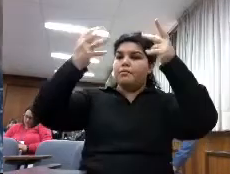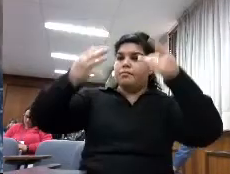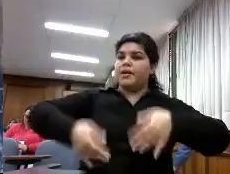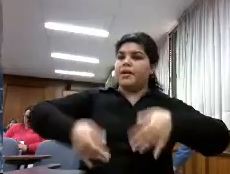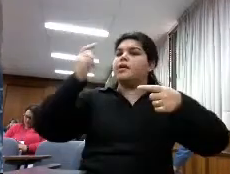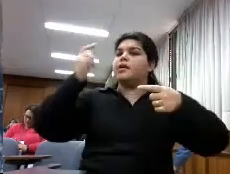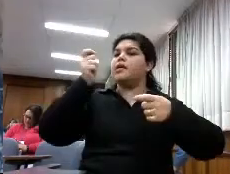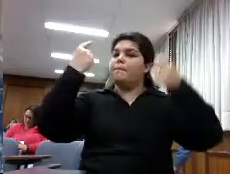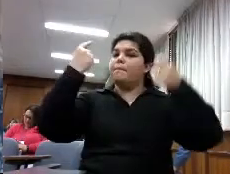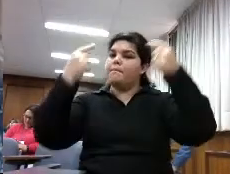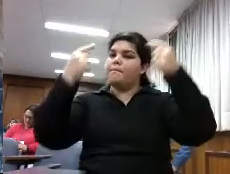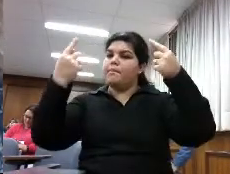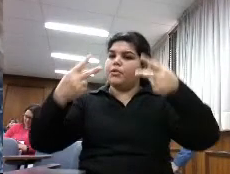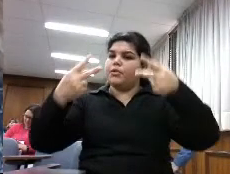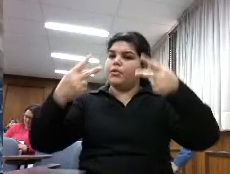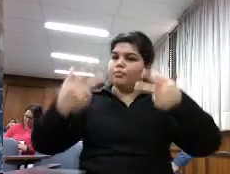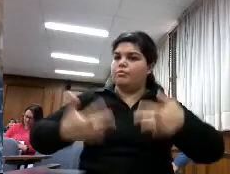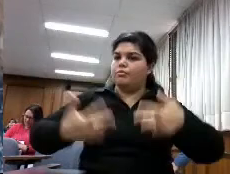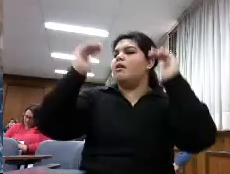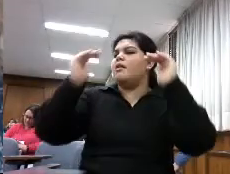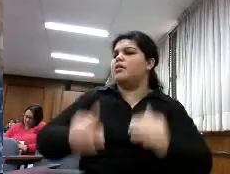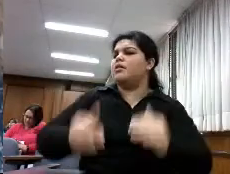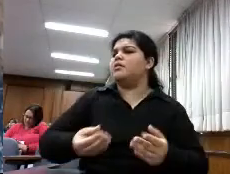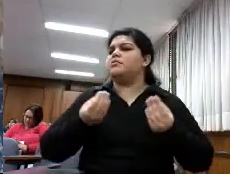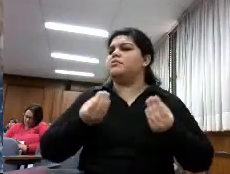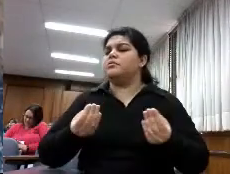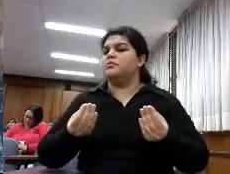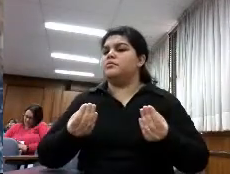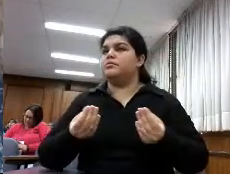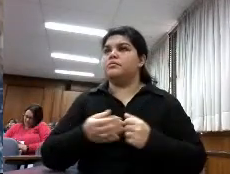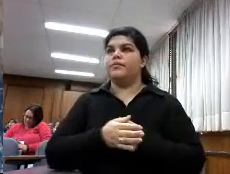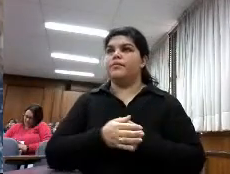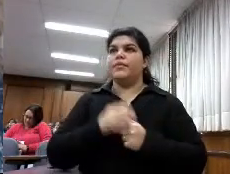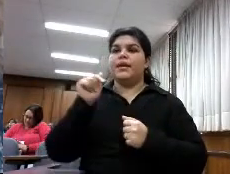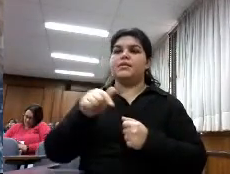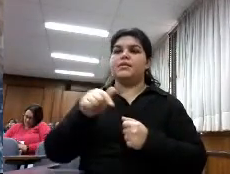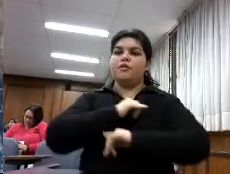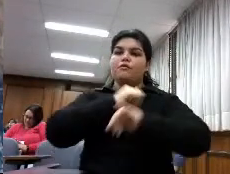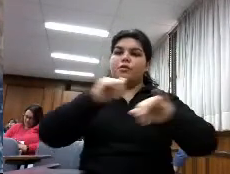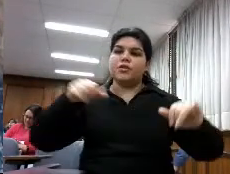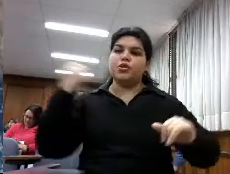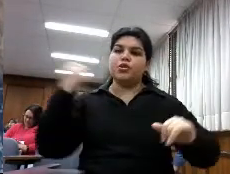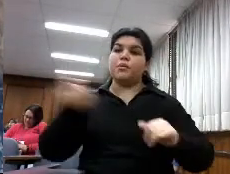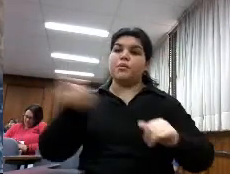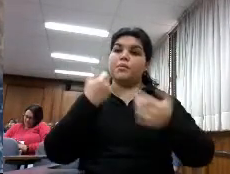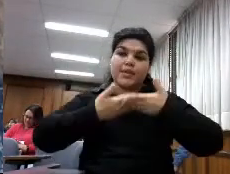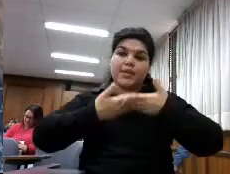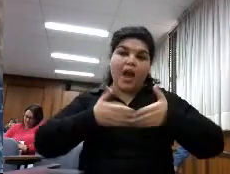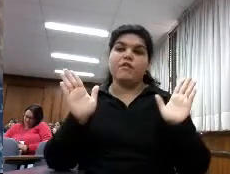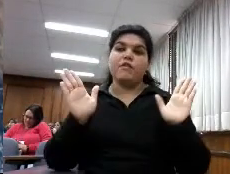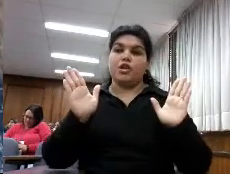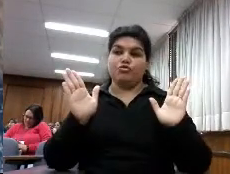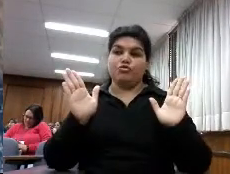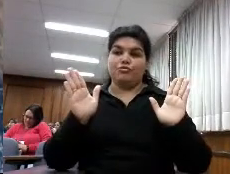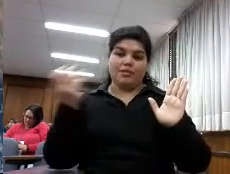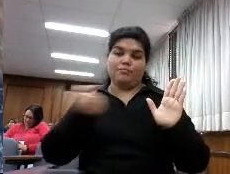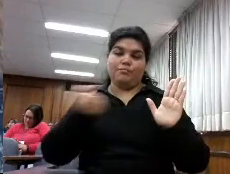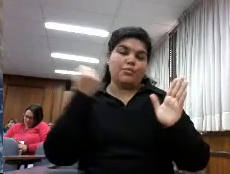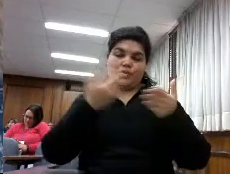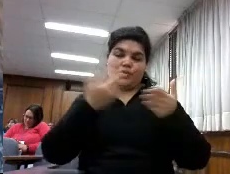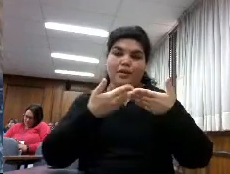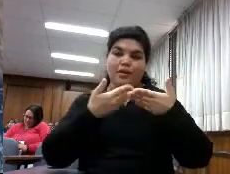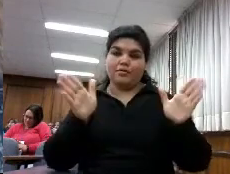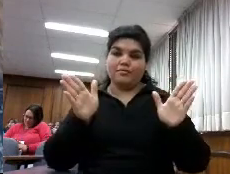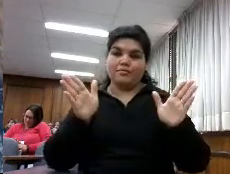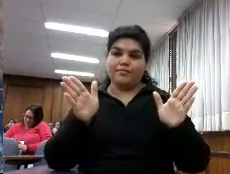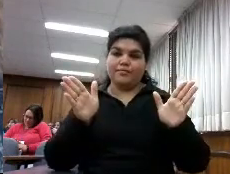de que los autores sean más citados que es que esos contenidos estén en abierto sean libros porque en Humanidades por ejemplo